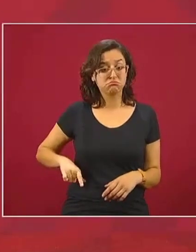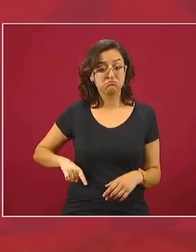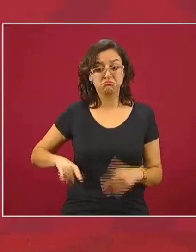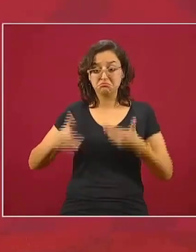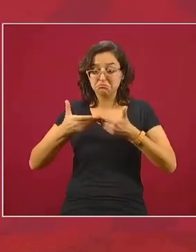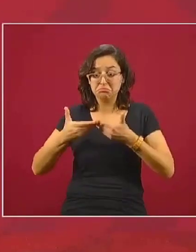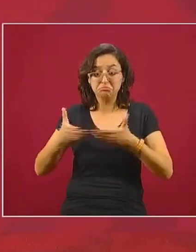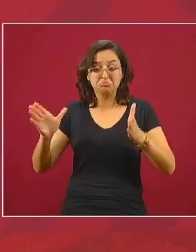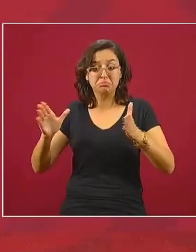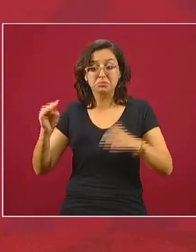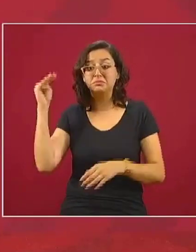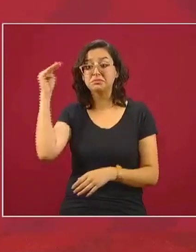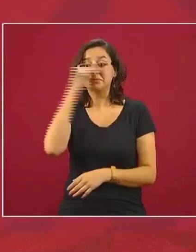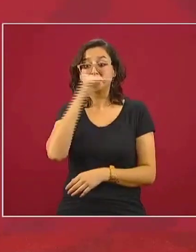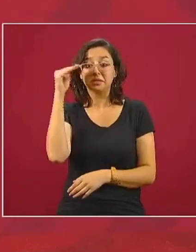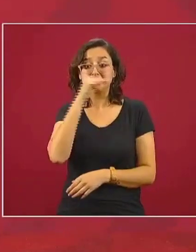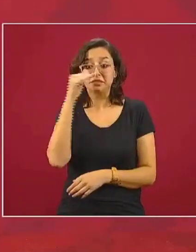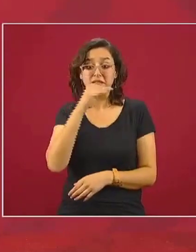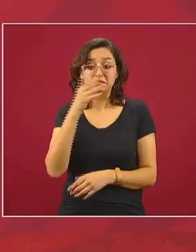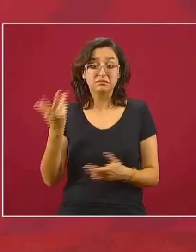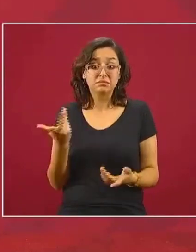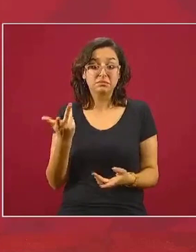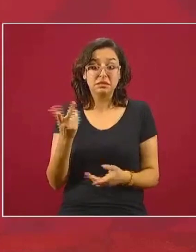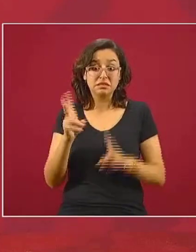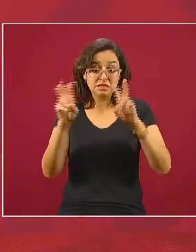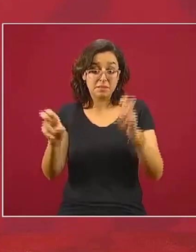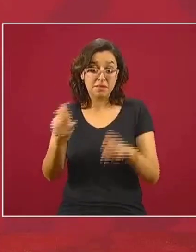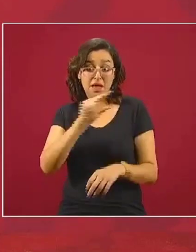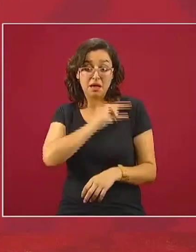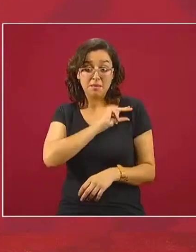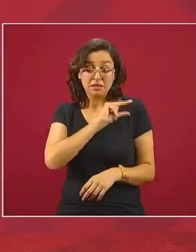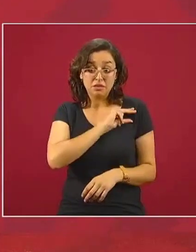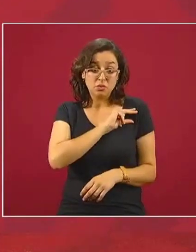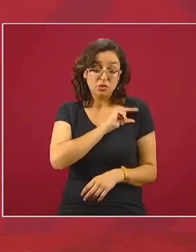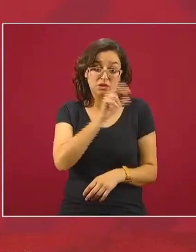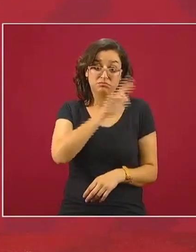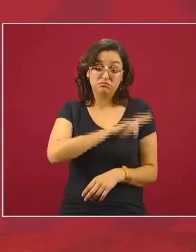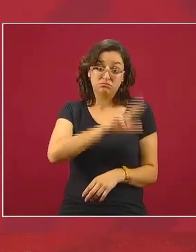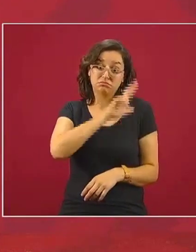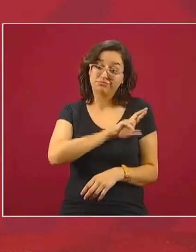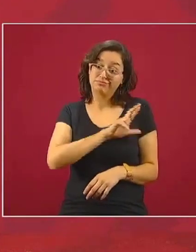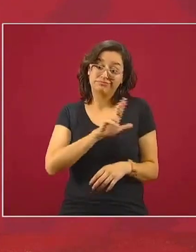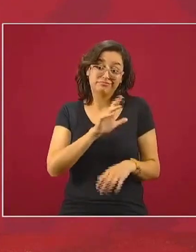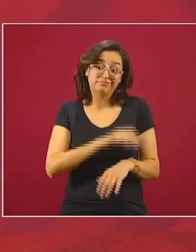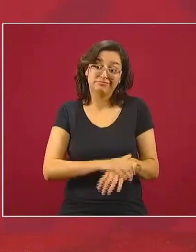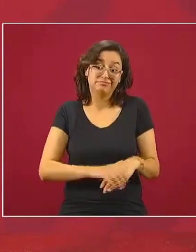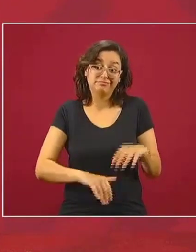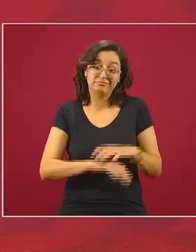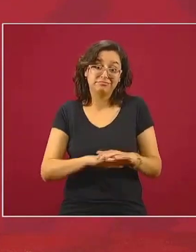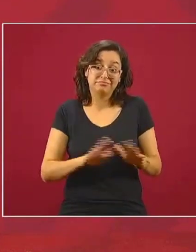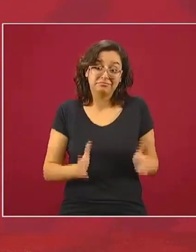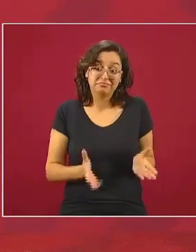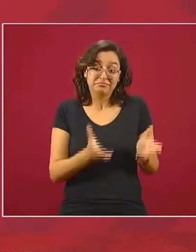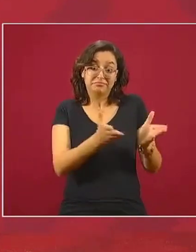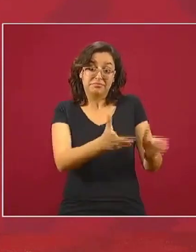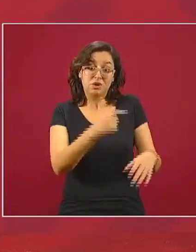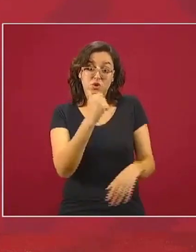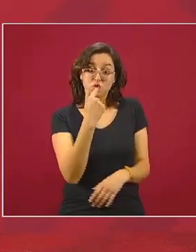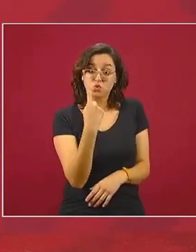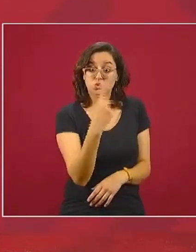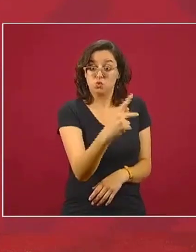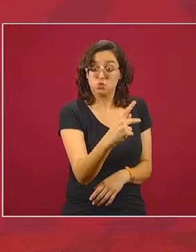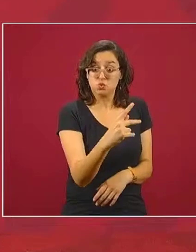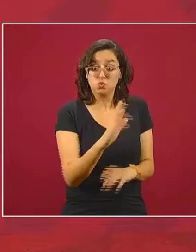tema de las colegiaturas es de las escuelas privadas y este tema es un tema digamos de una relación